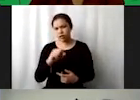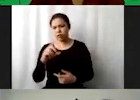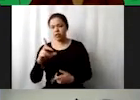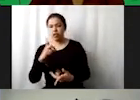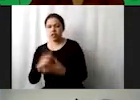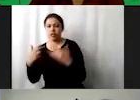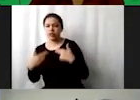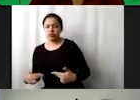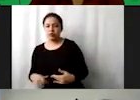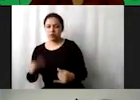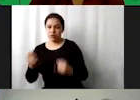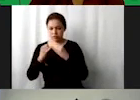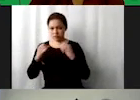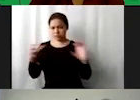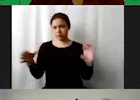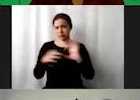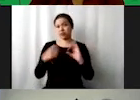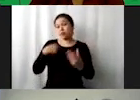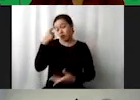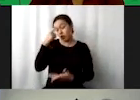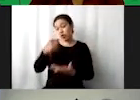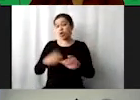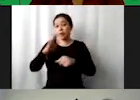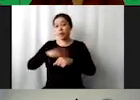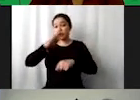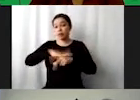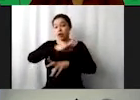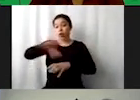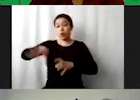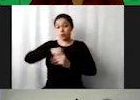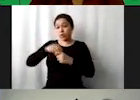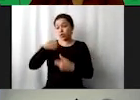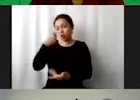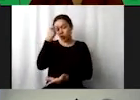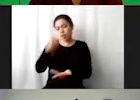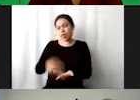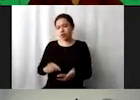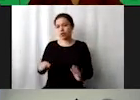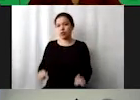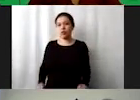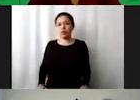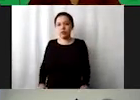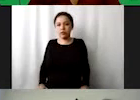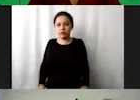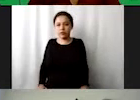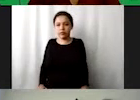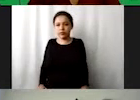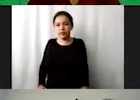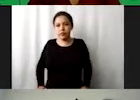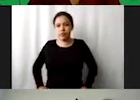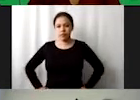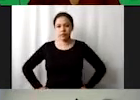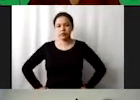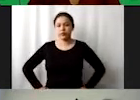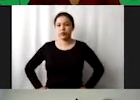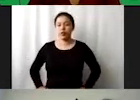distintas instituciones pero esta es la que yo considero es la más completa y esa no es la del pacto la del